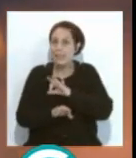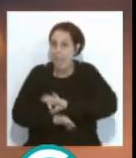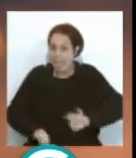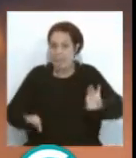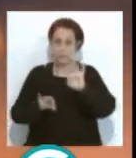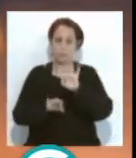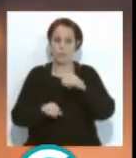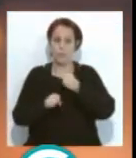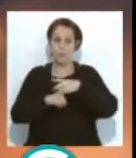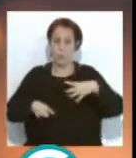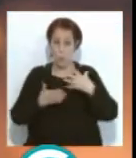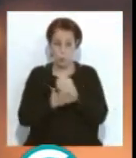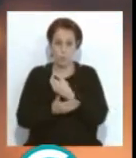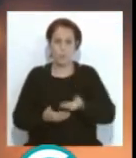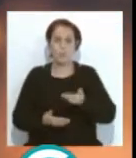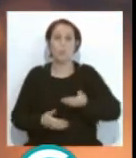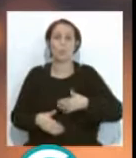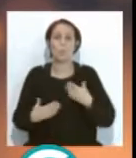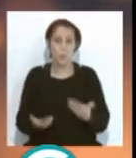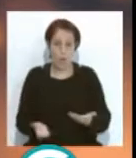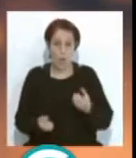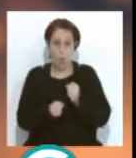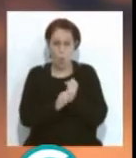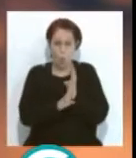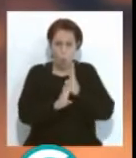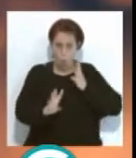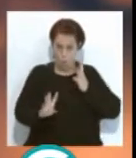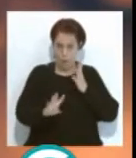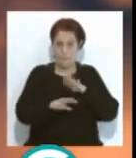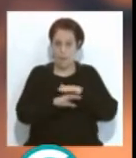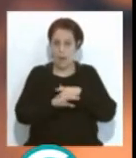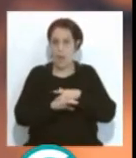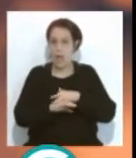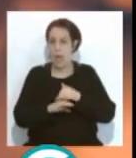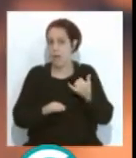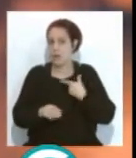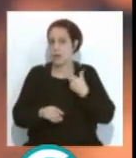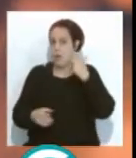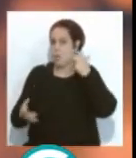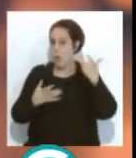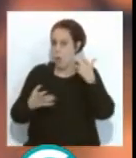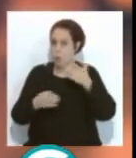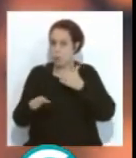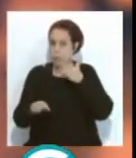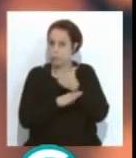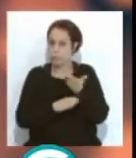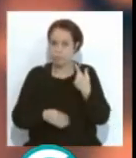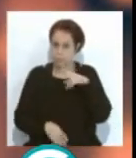lo importante, siempre va a haber colas por ir a ver a Justin Bieber, colas por ir a